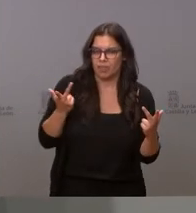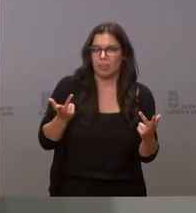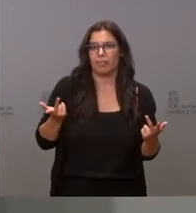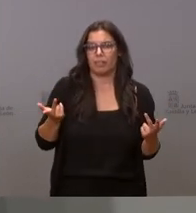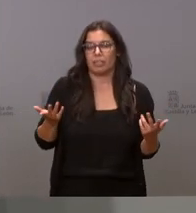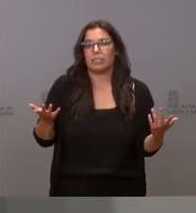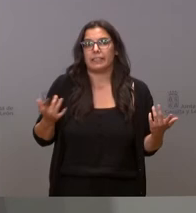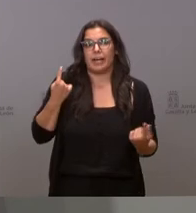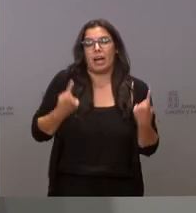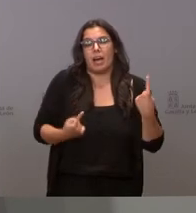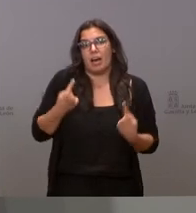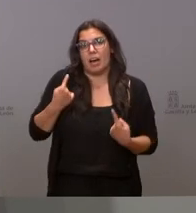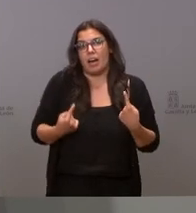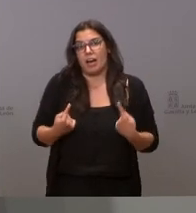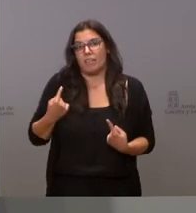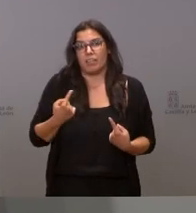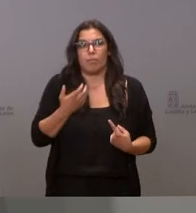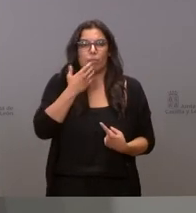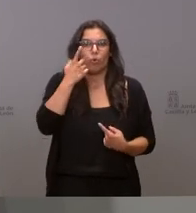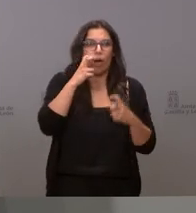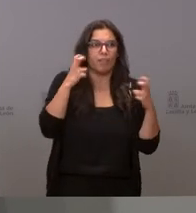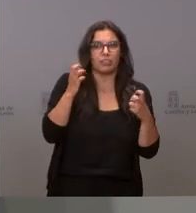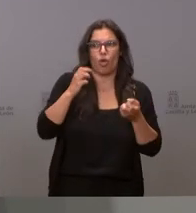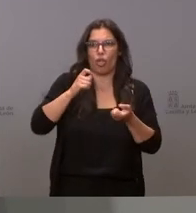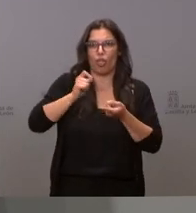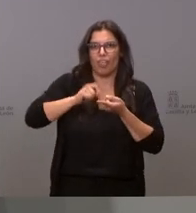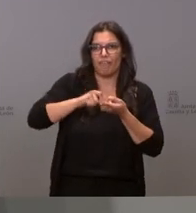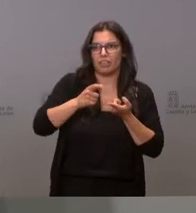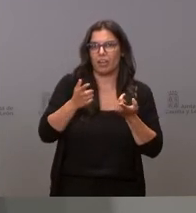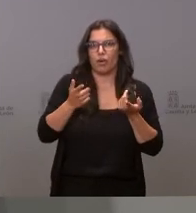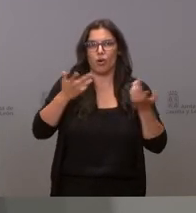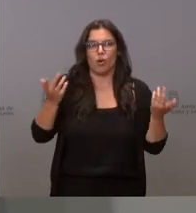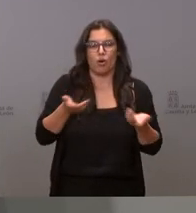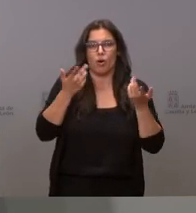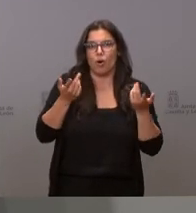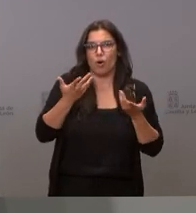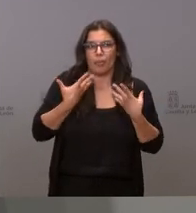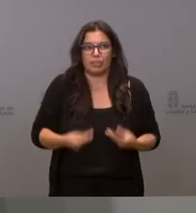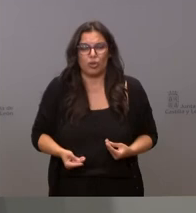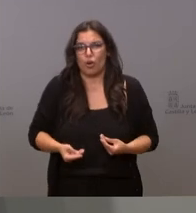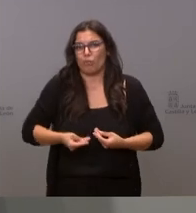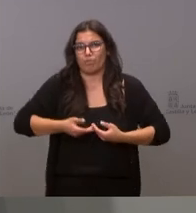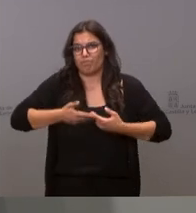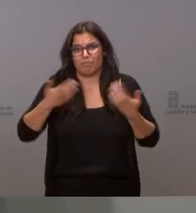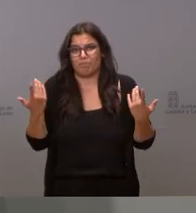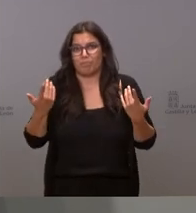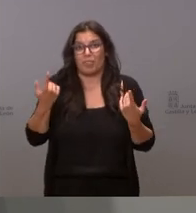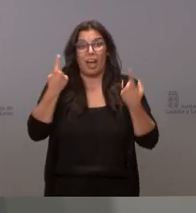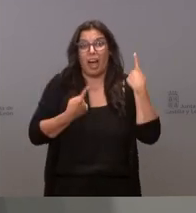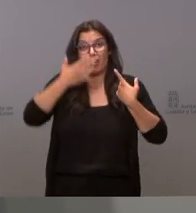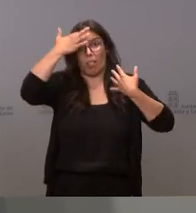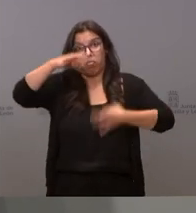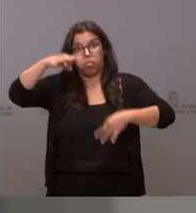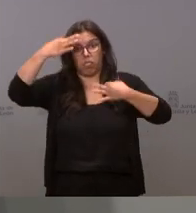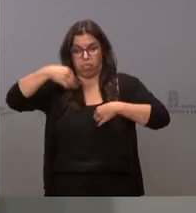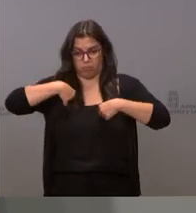uno es más obeso o tiene una diabetes o tiene una inmunodepresión o algunos factores que a veces no conocemos